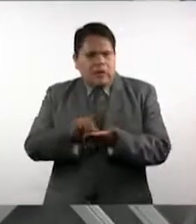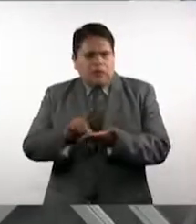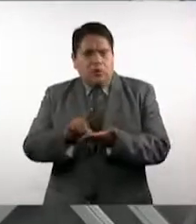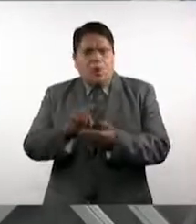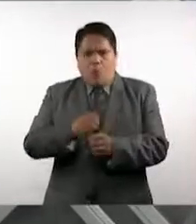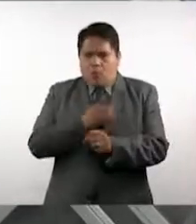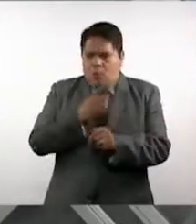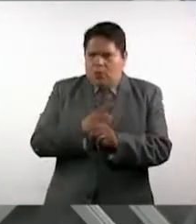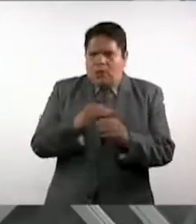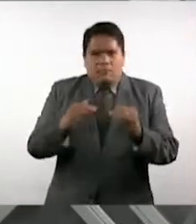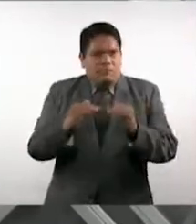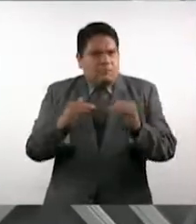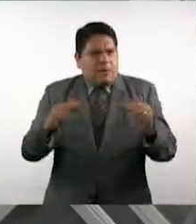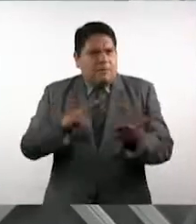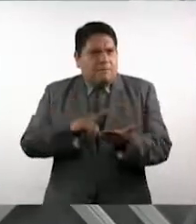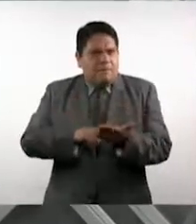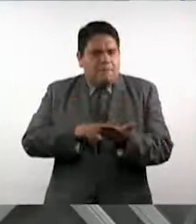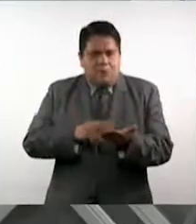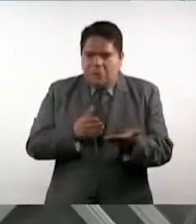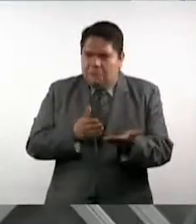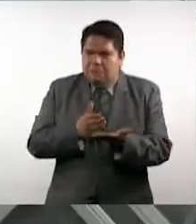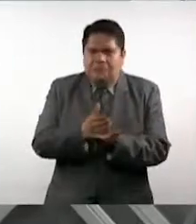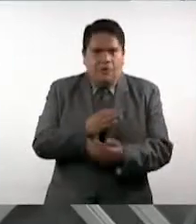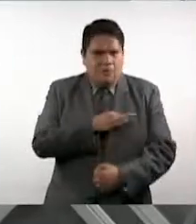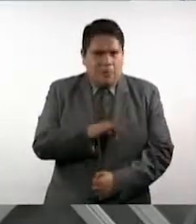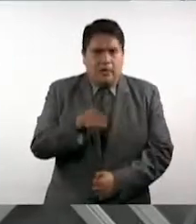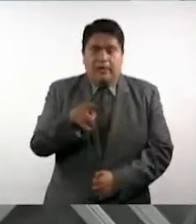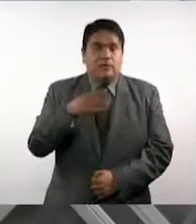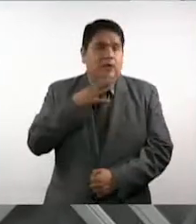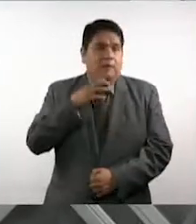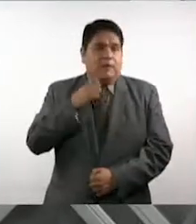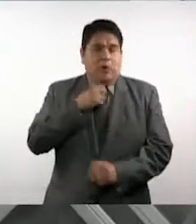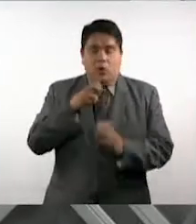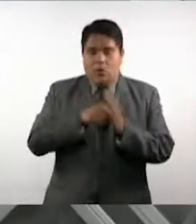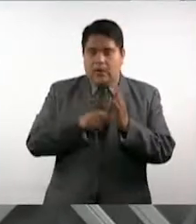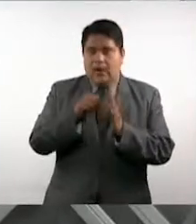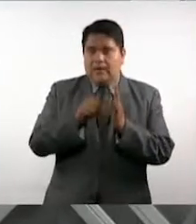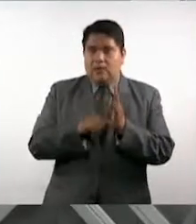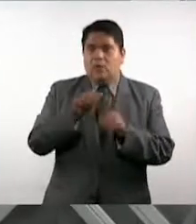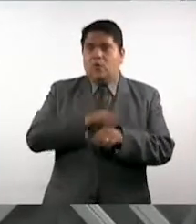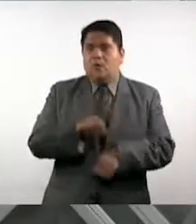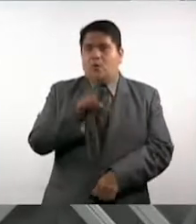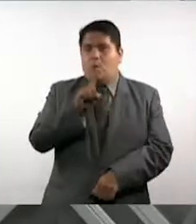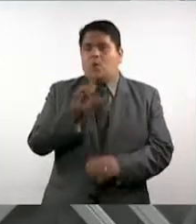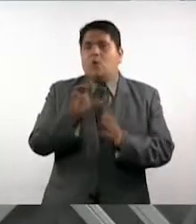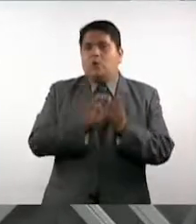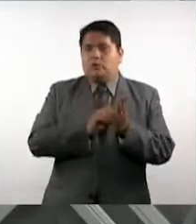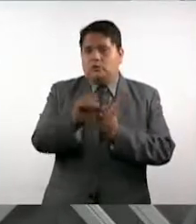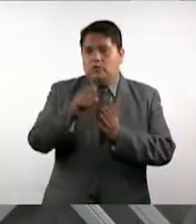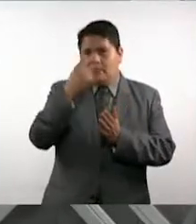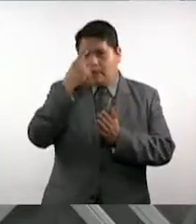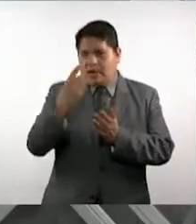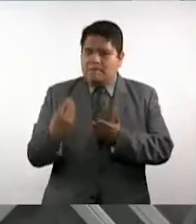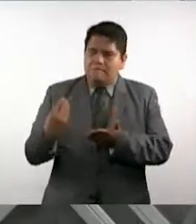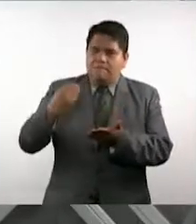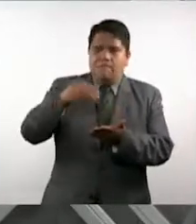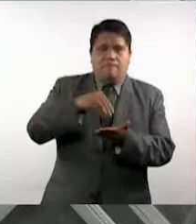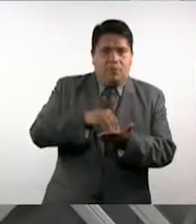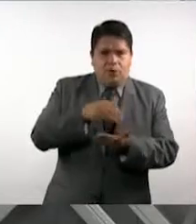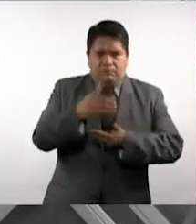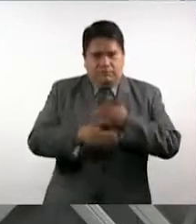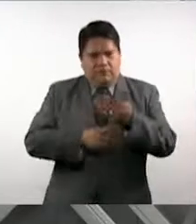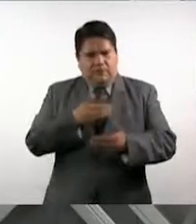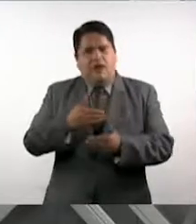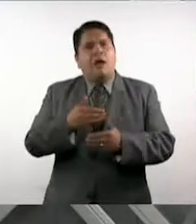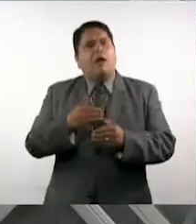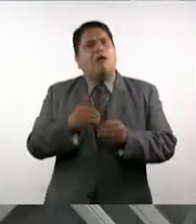libertades fundamentales. Sobre este tema, Pleno del Senado también aprobó reformas al artículo primero constitucional. Con esta acción legislativa se avanza en un